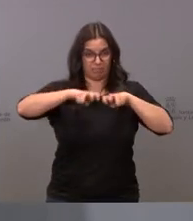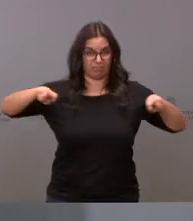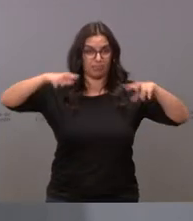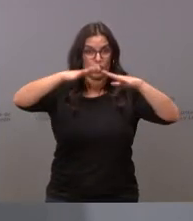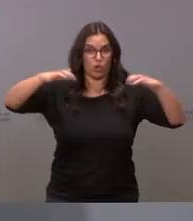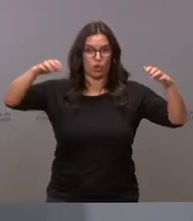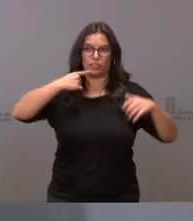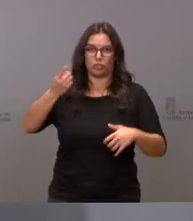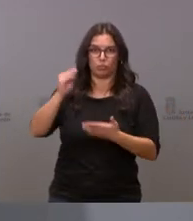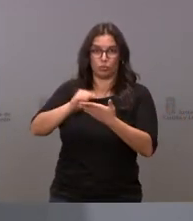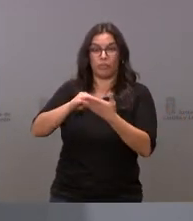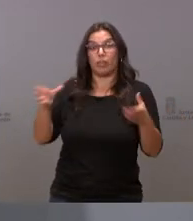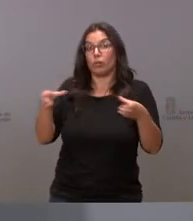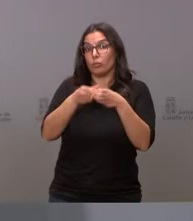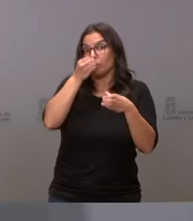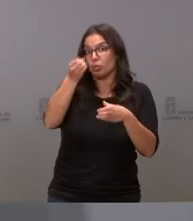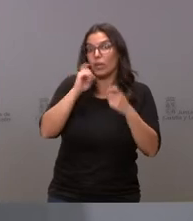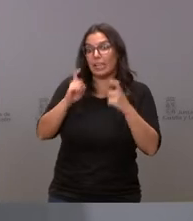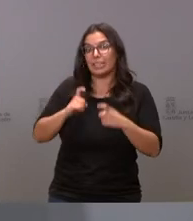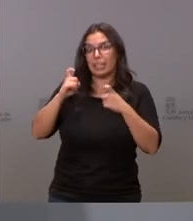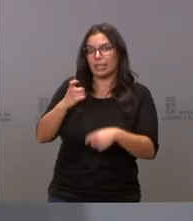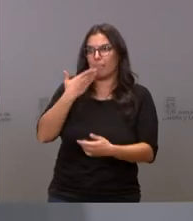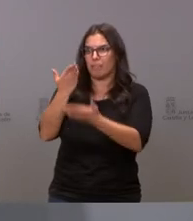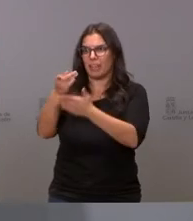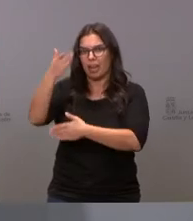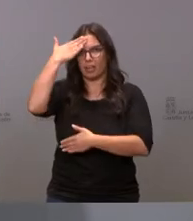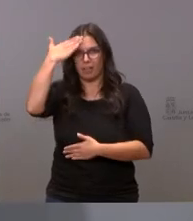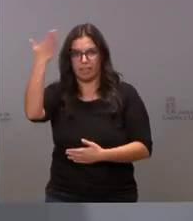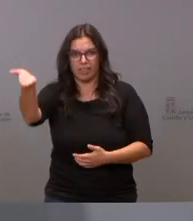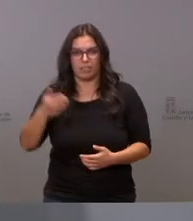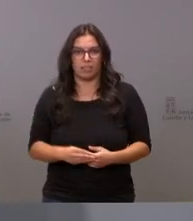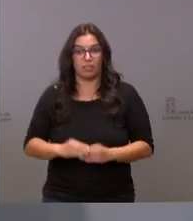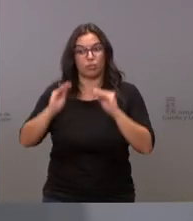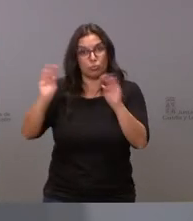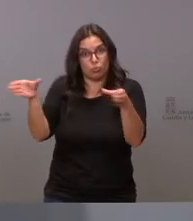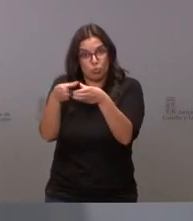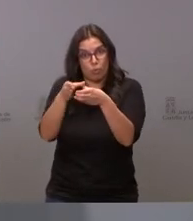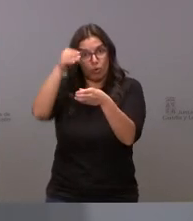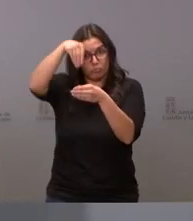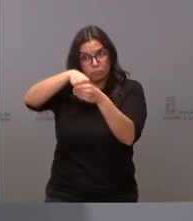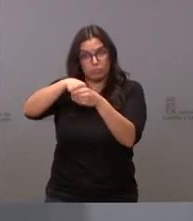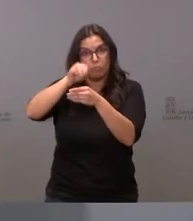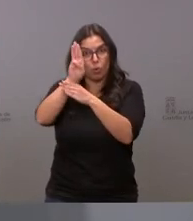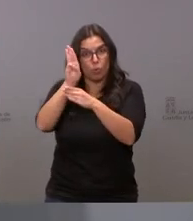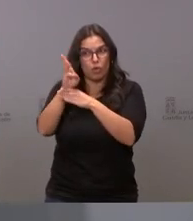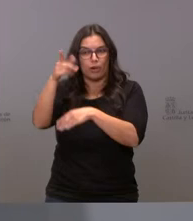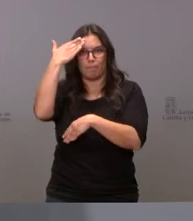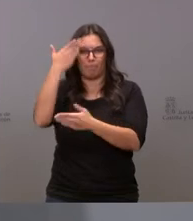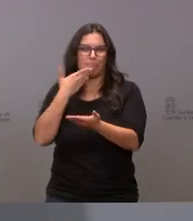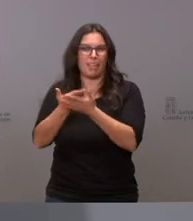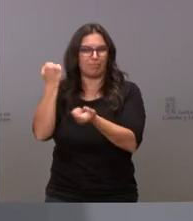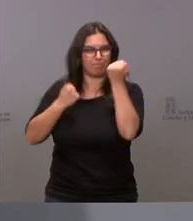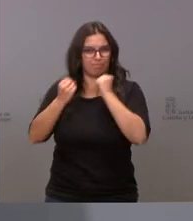que hacer el Partido Socialista es intentar llamar a la cordura a sus procuradores porque